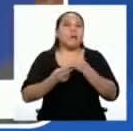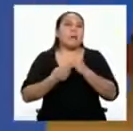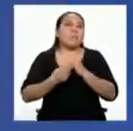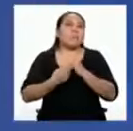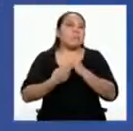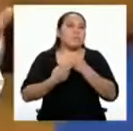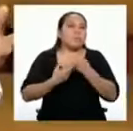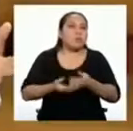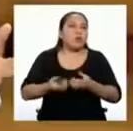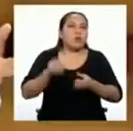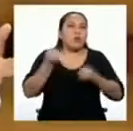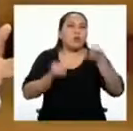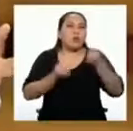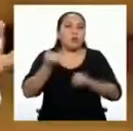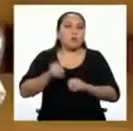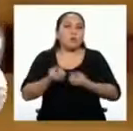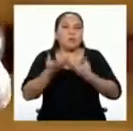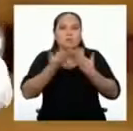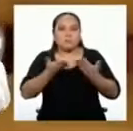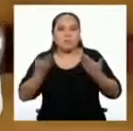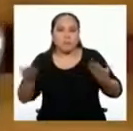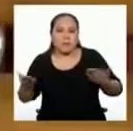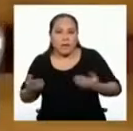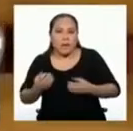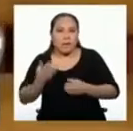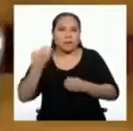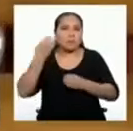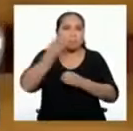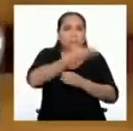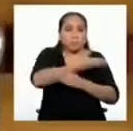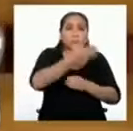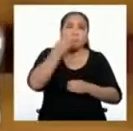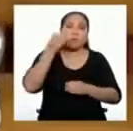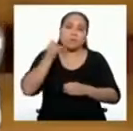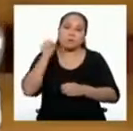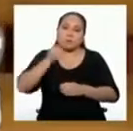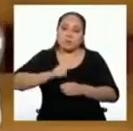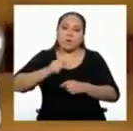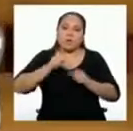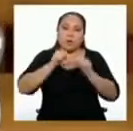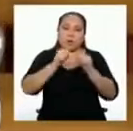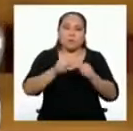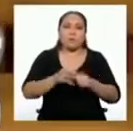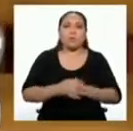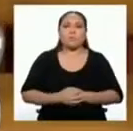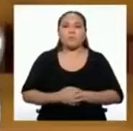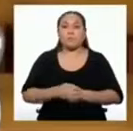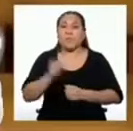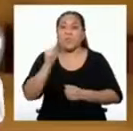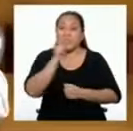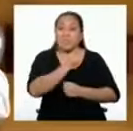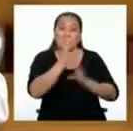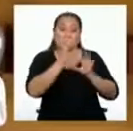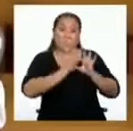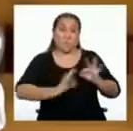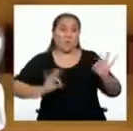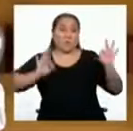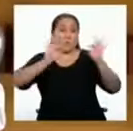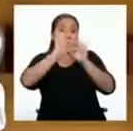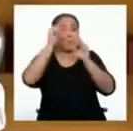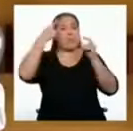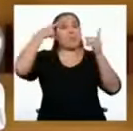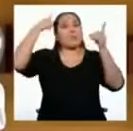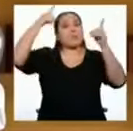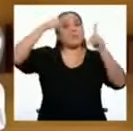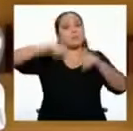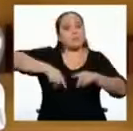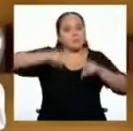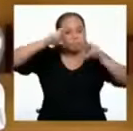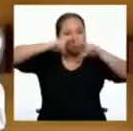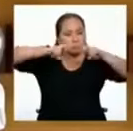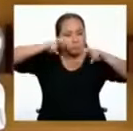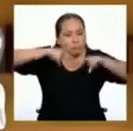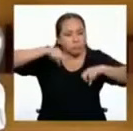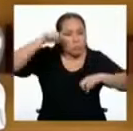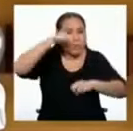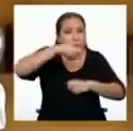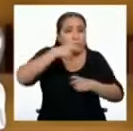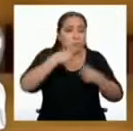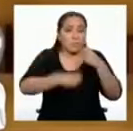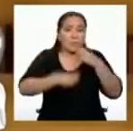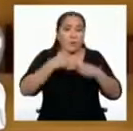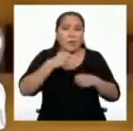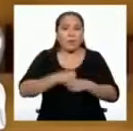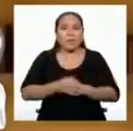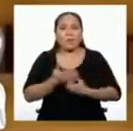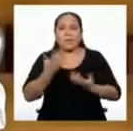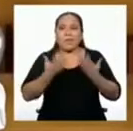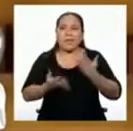en ello. ¿Qué les pareció? Aquí se han tomado importantes decisiones, ¿no es así? Tras analizar esta situación, es